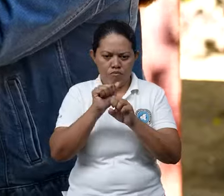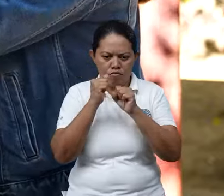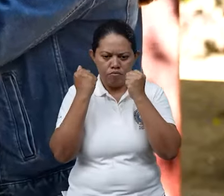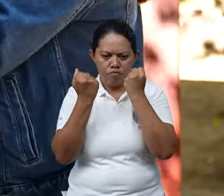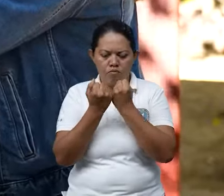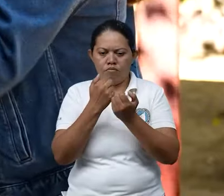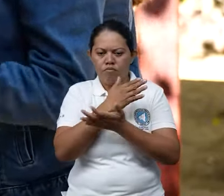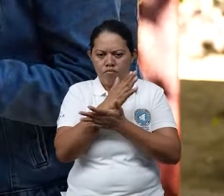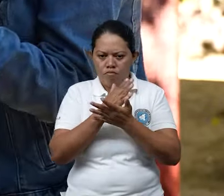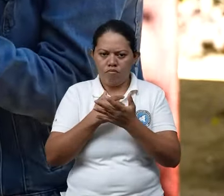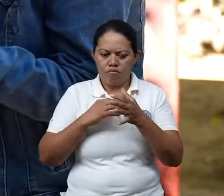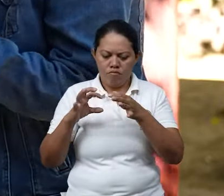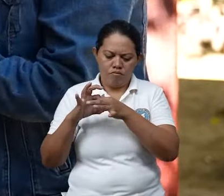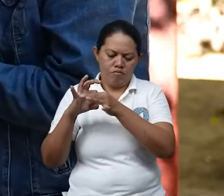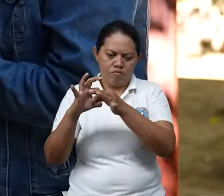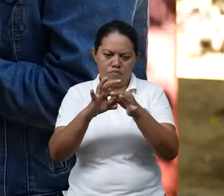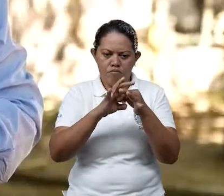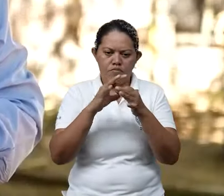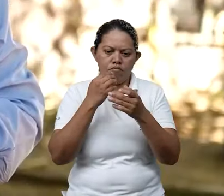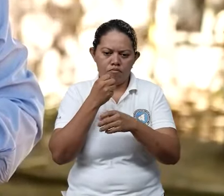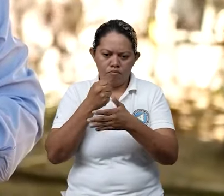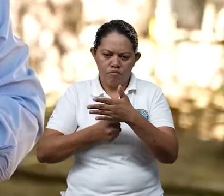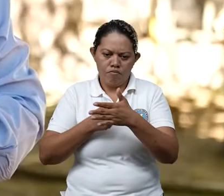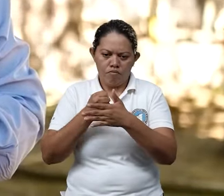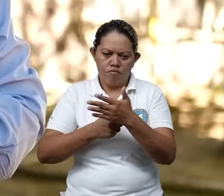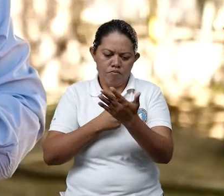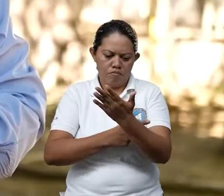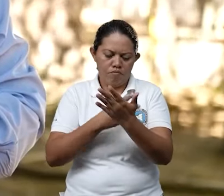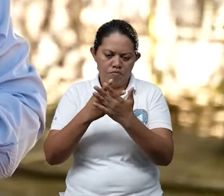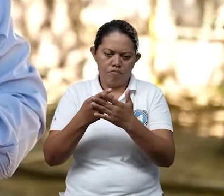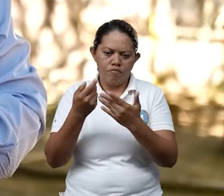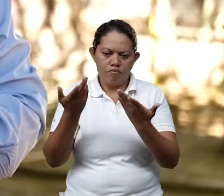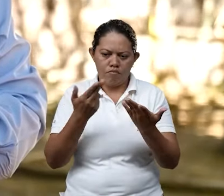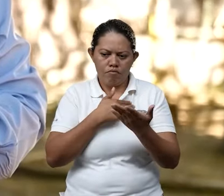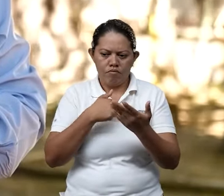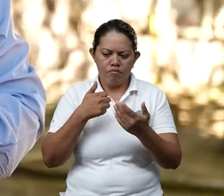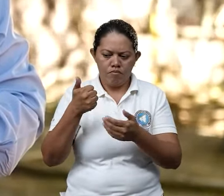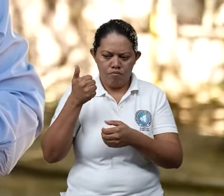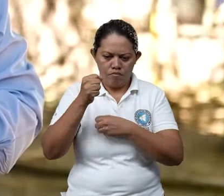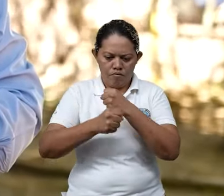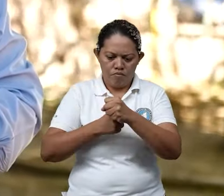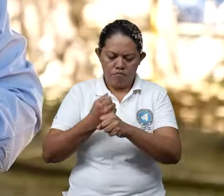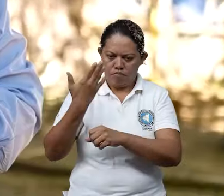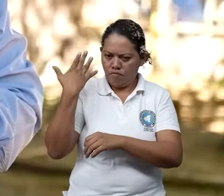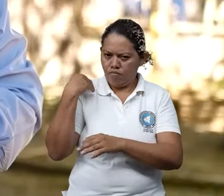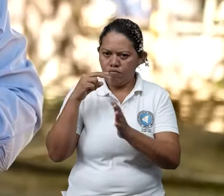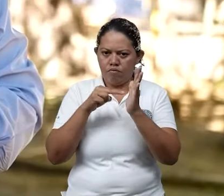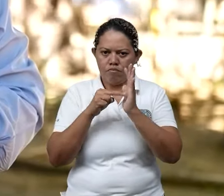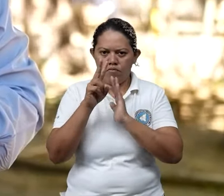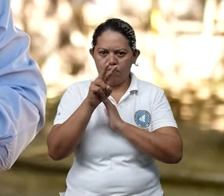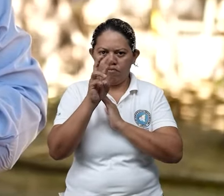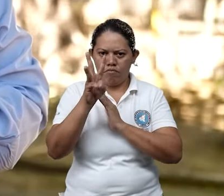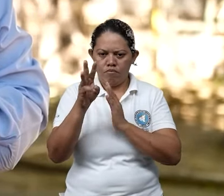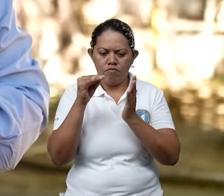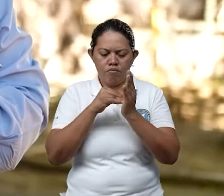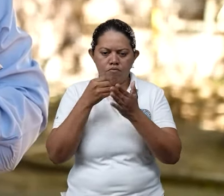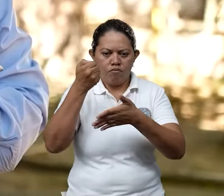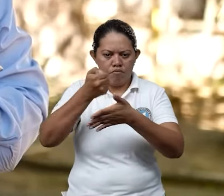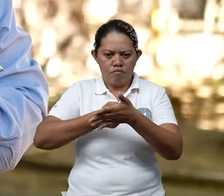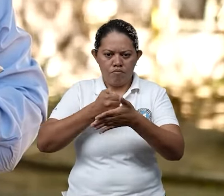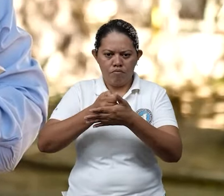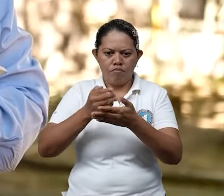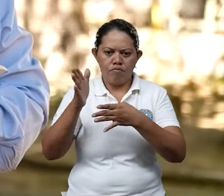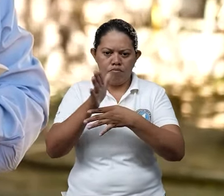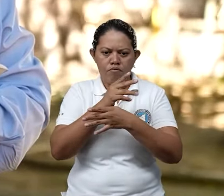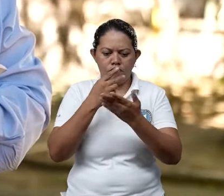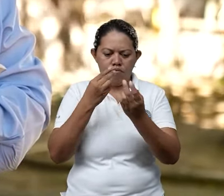territoriales que se pusieron al frente para poder desarrollar estos planes. El año pasado, el 2023, también impulsamos